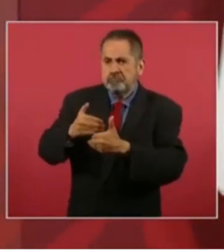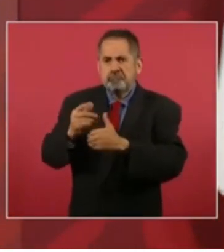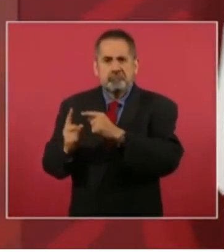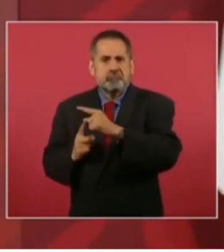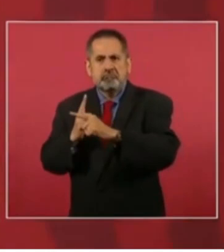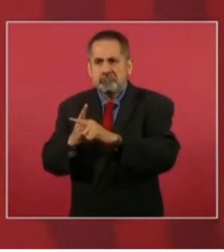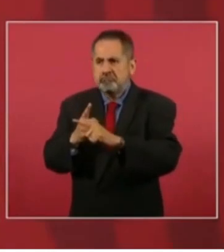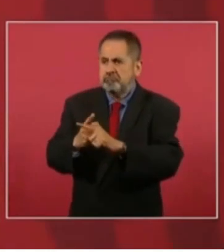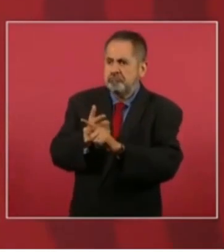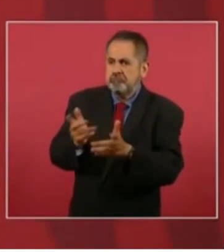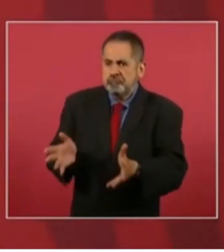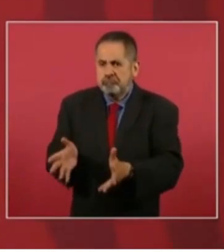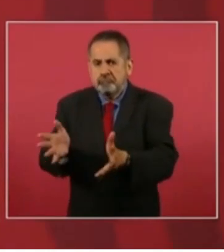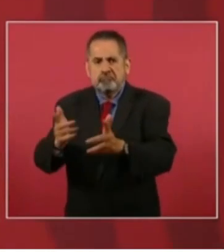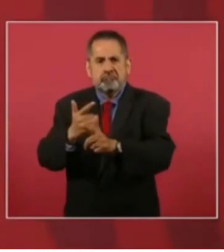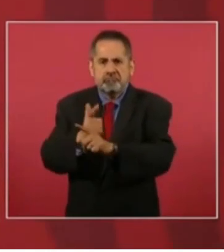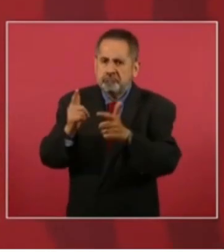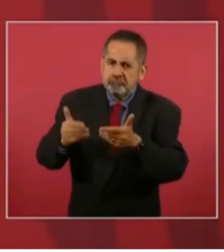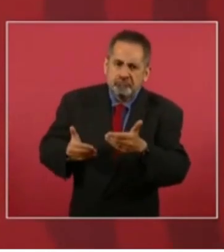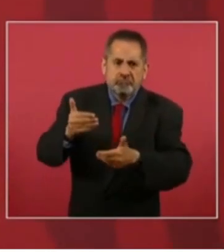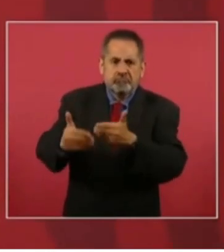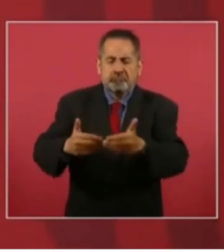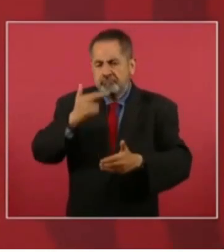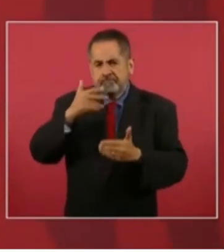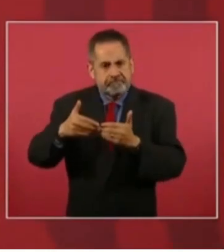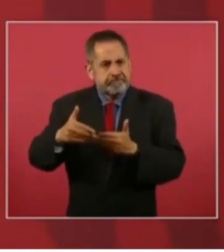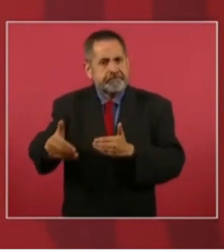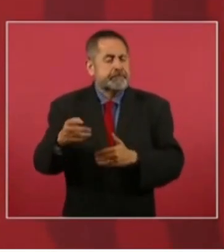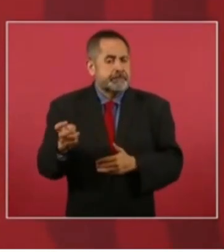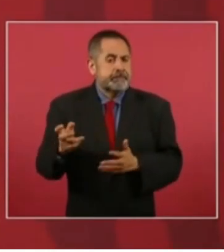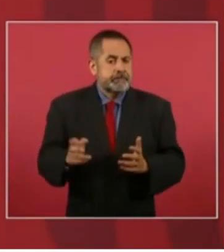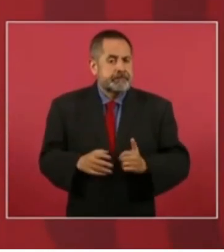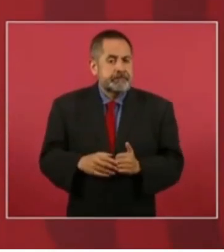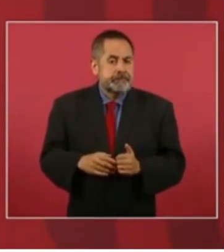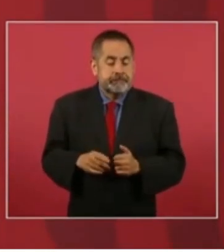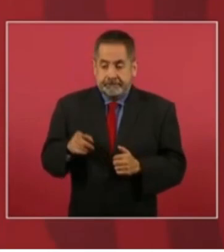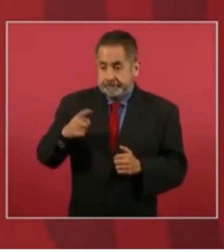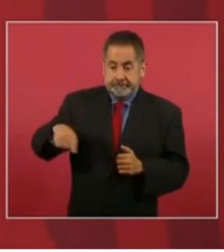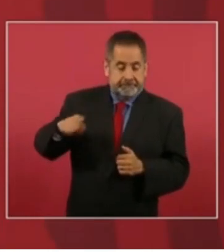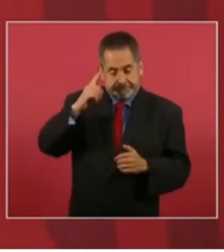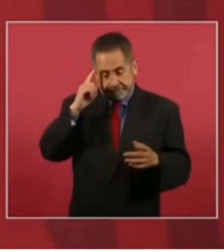liberal avanzado y se vuelven